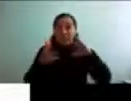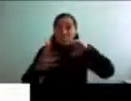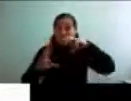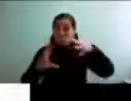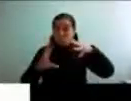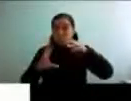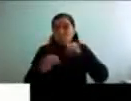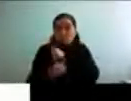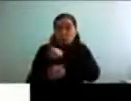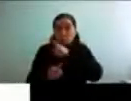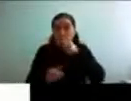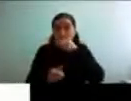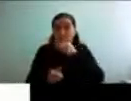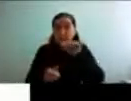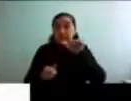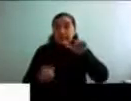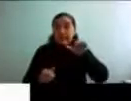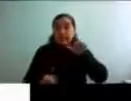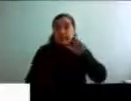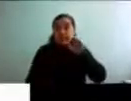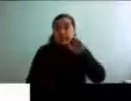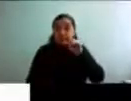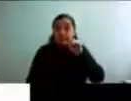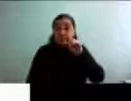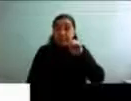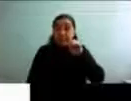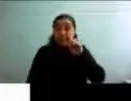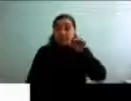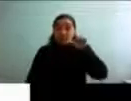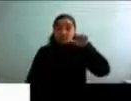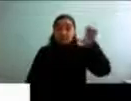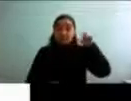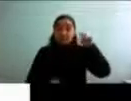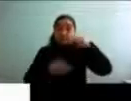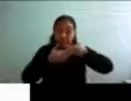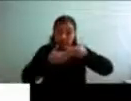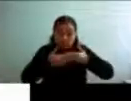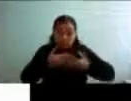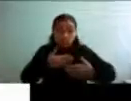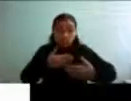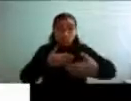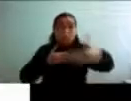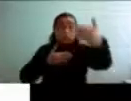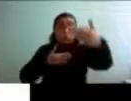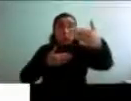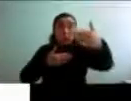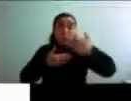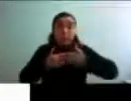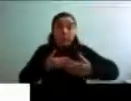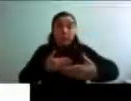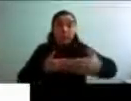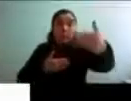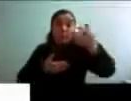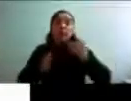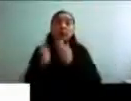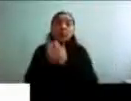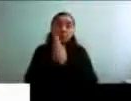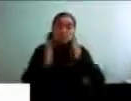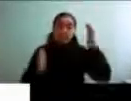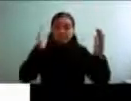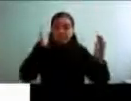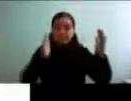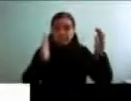de los 60 años para arriba, que es una definición desde la cronología, y que todos sabemos que